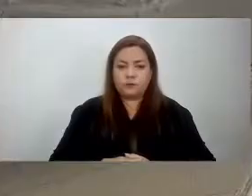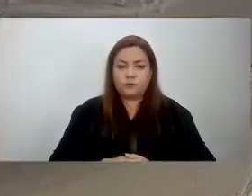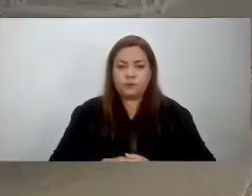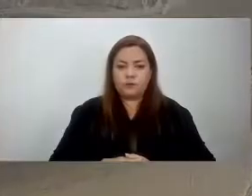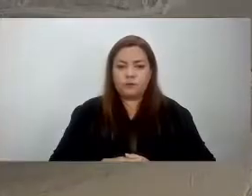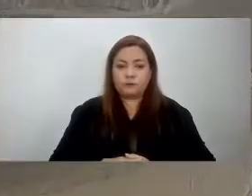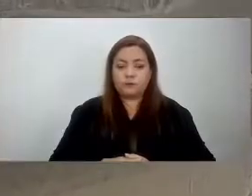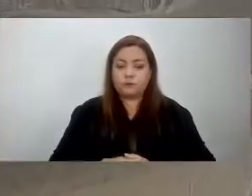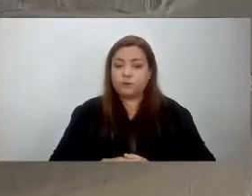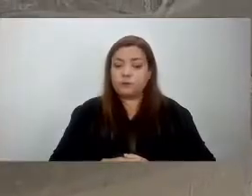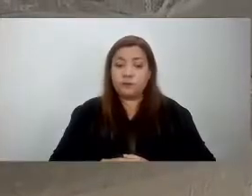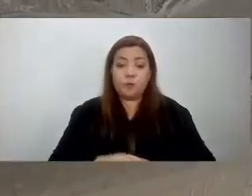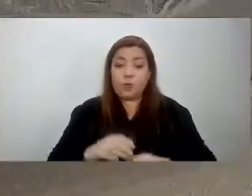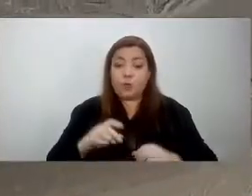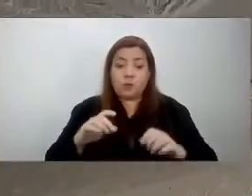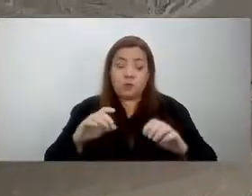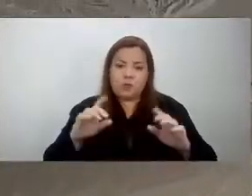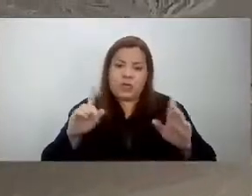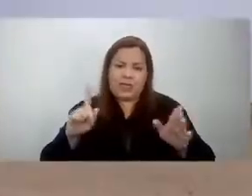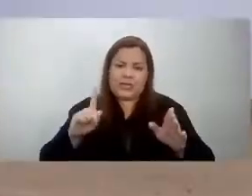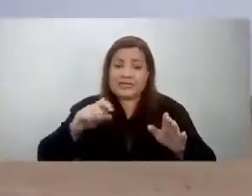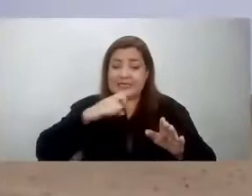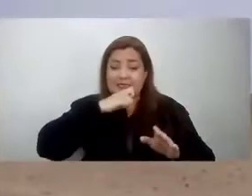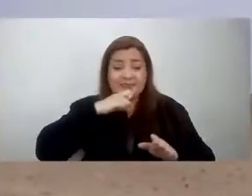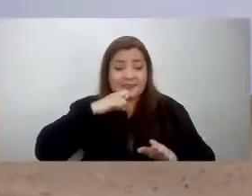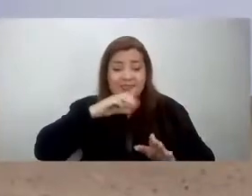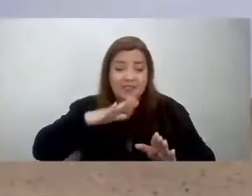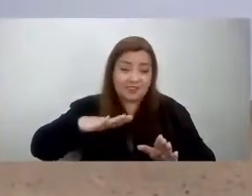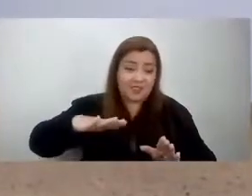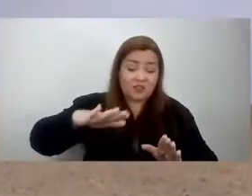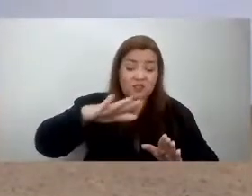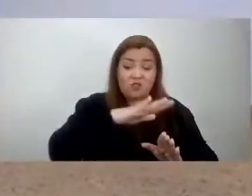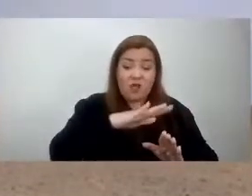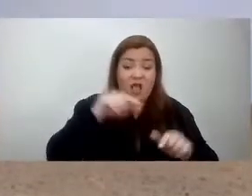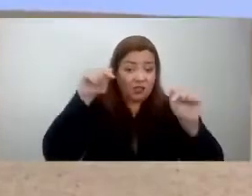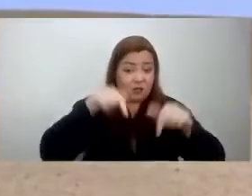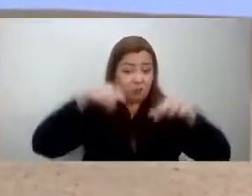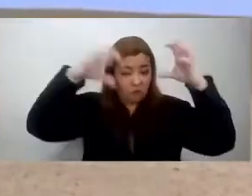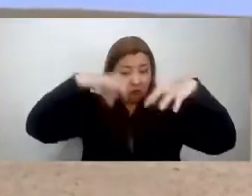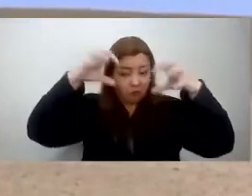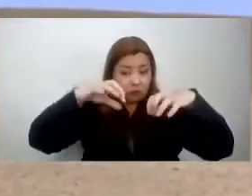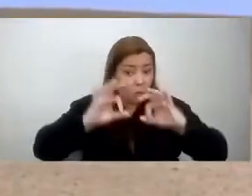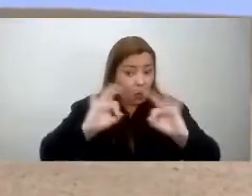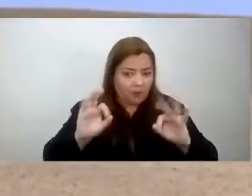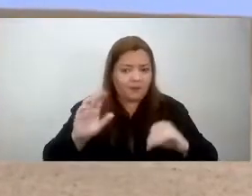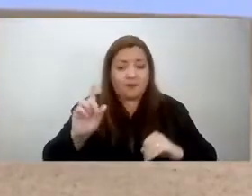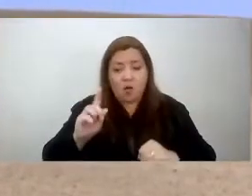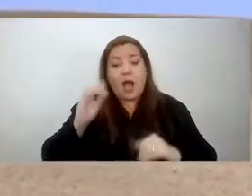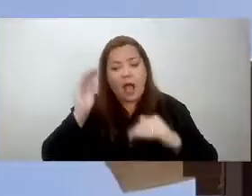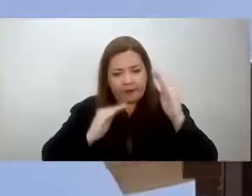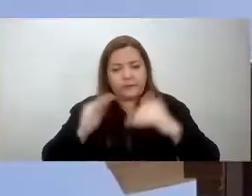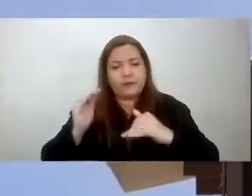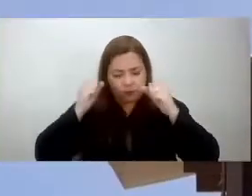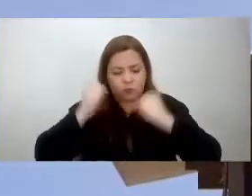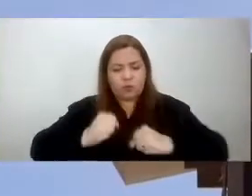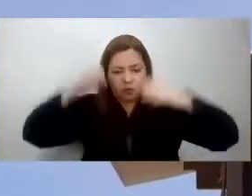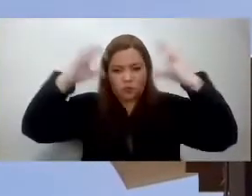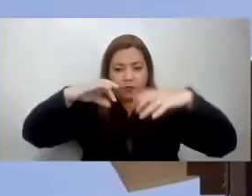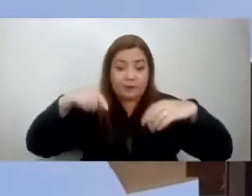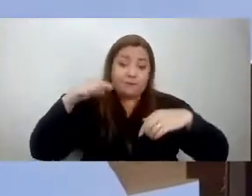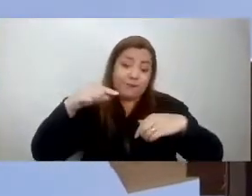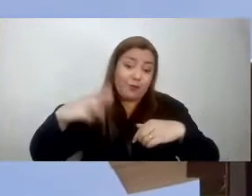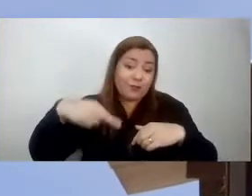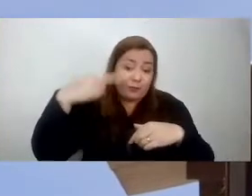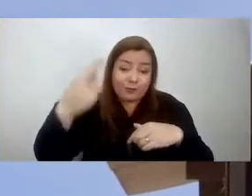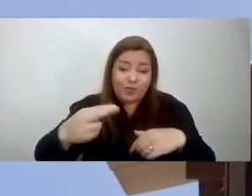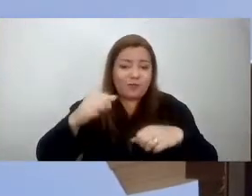no está exento el desierto de precipitación de lluvia y los efectos pueden ser devastadores esto lo